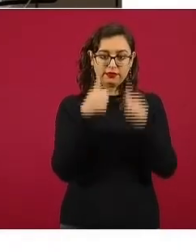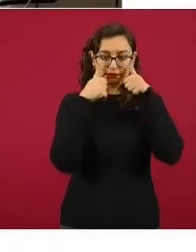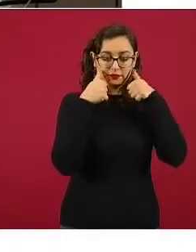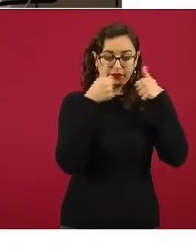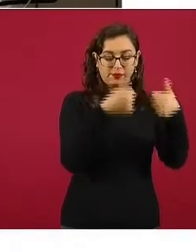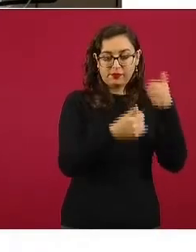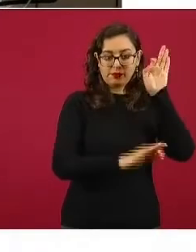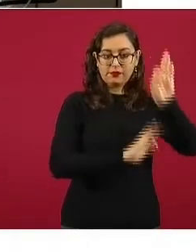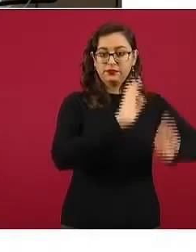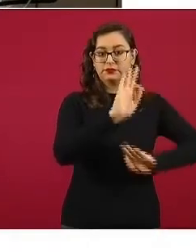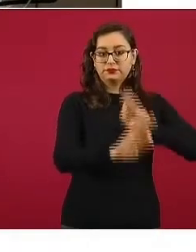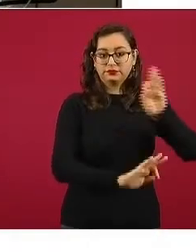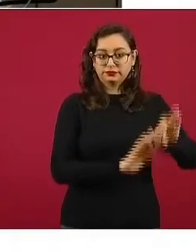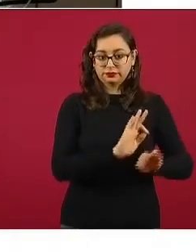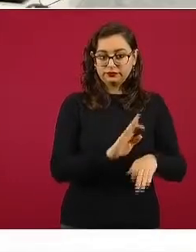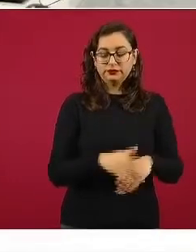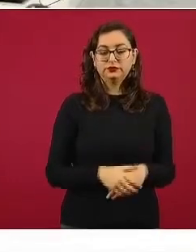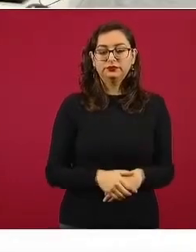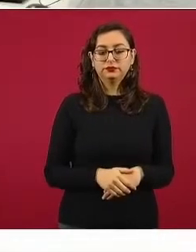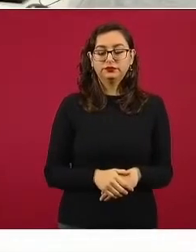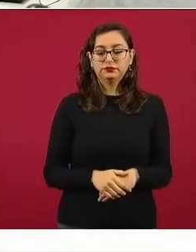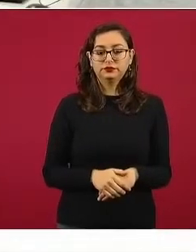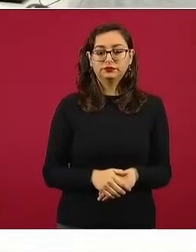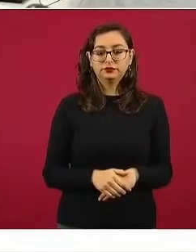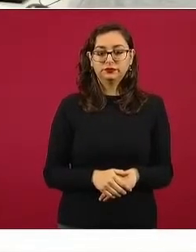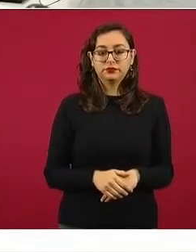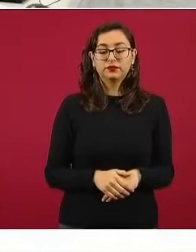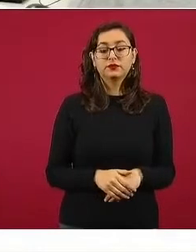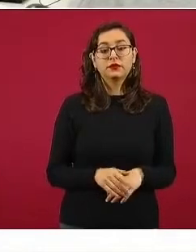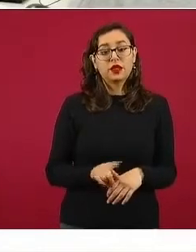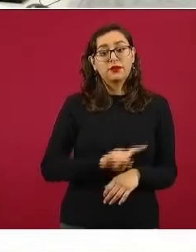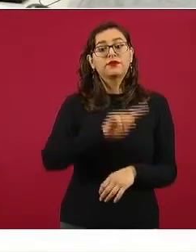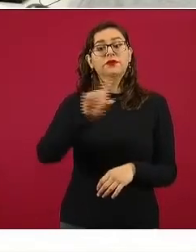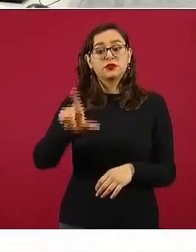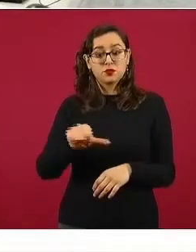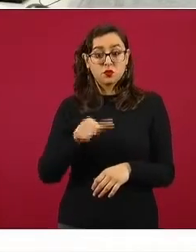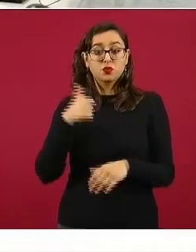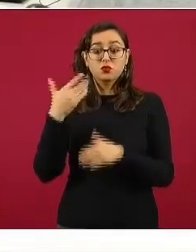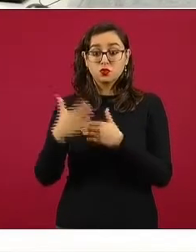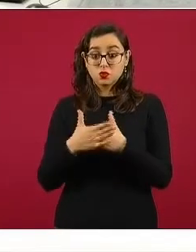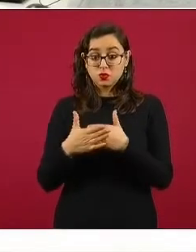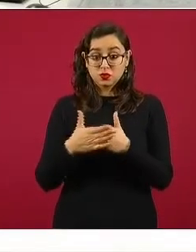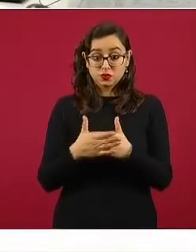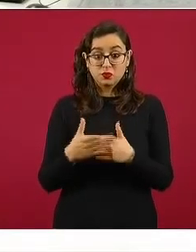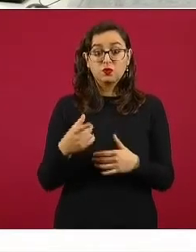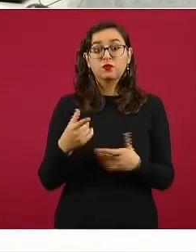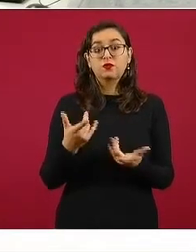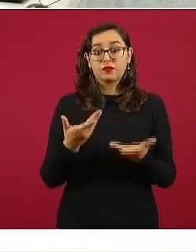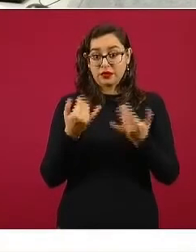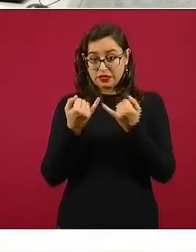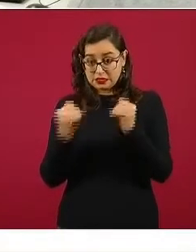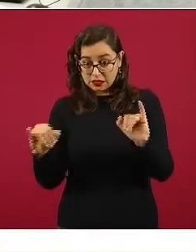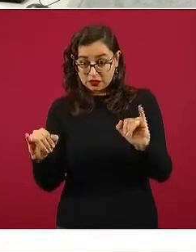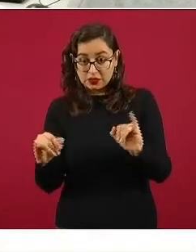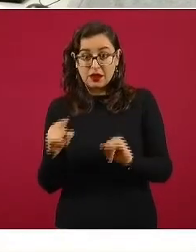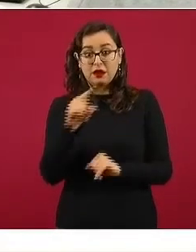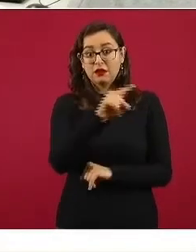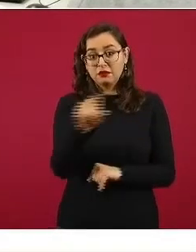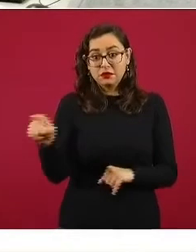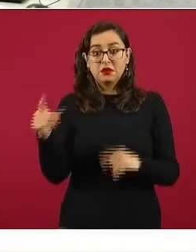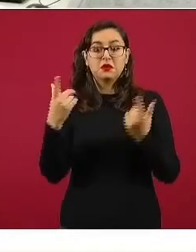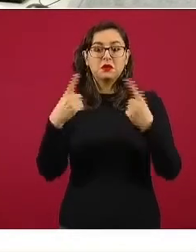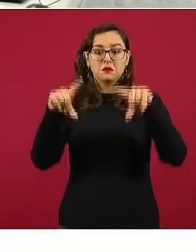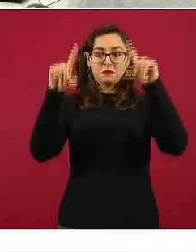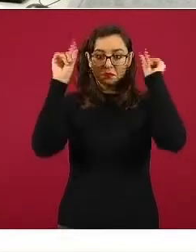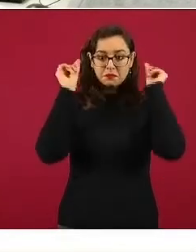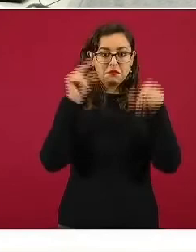invitarlos a inscribirse a todos los interesados, médicos, enfermeras, paramédicos,